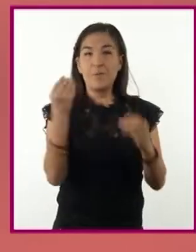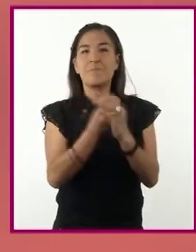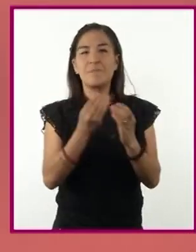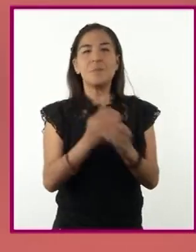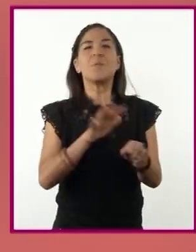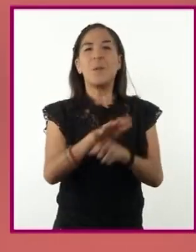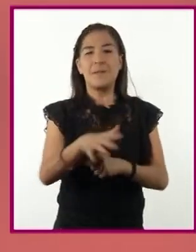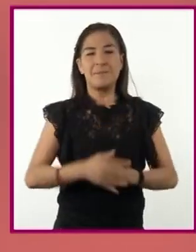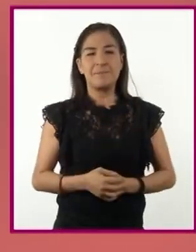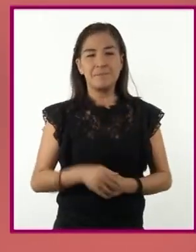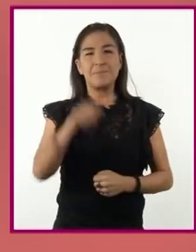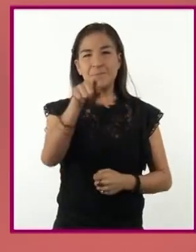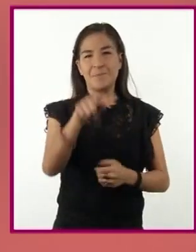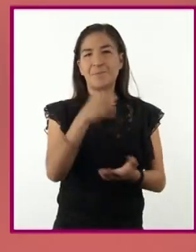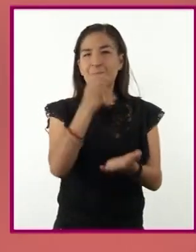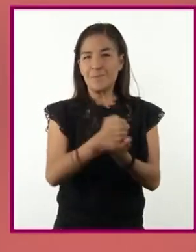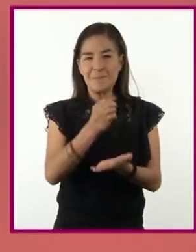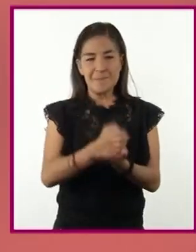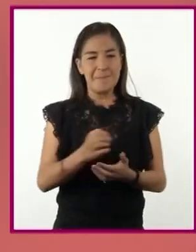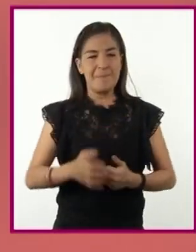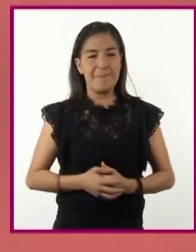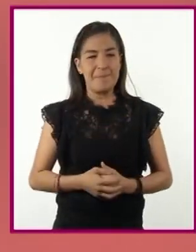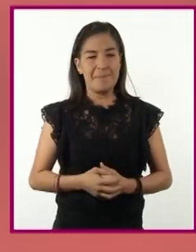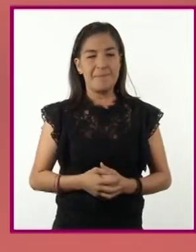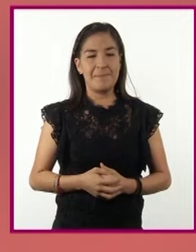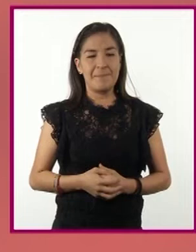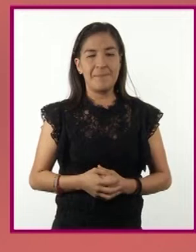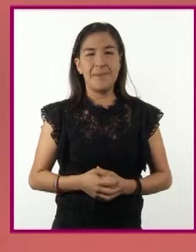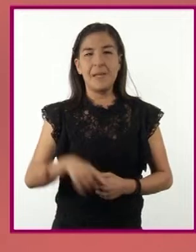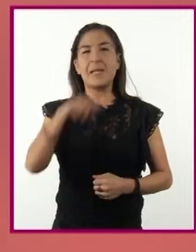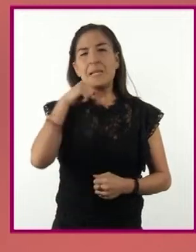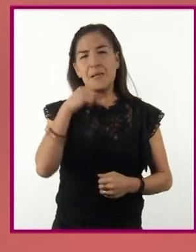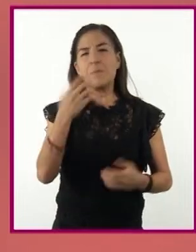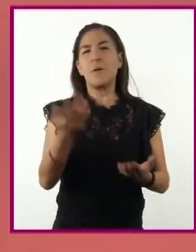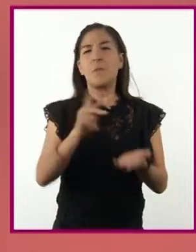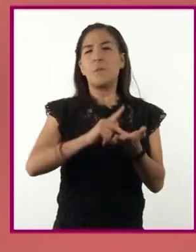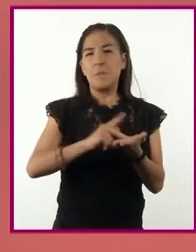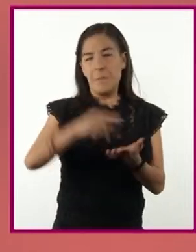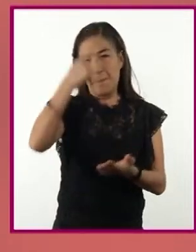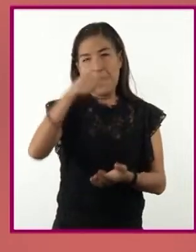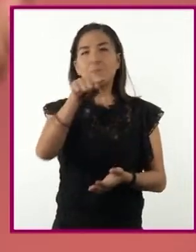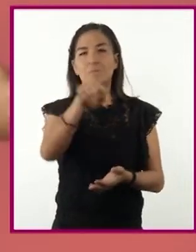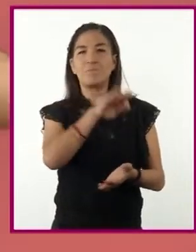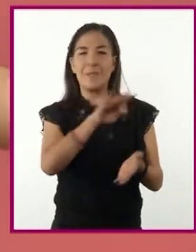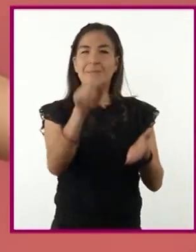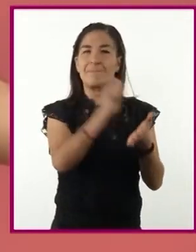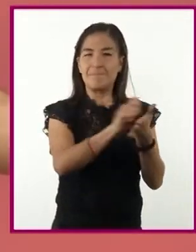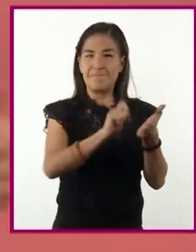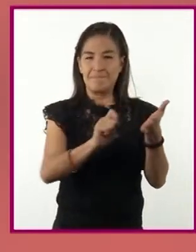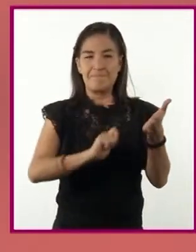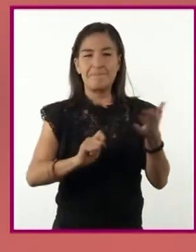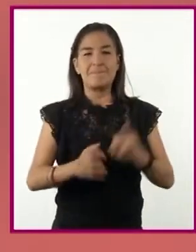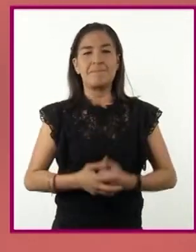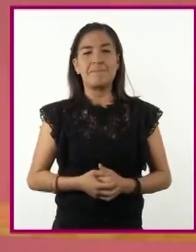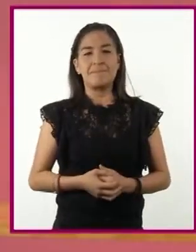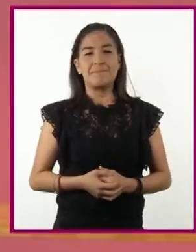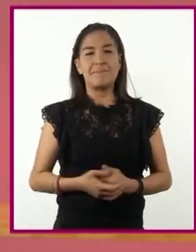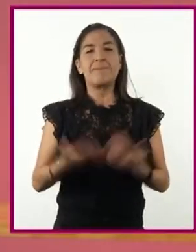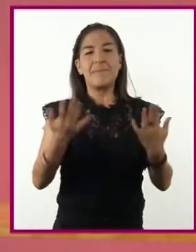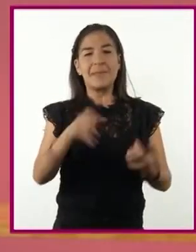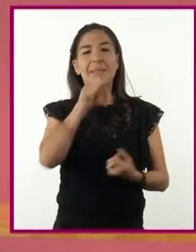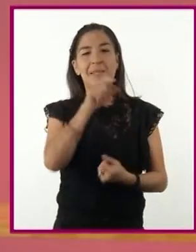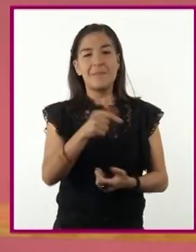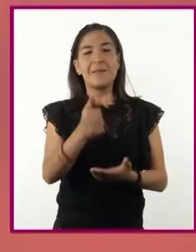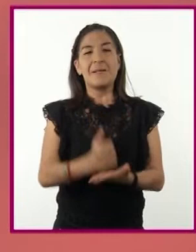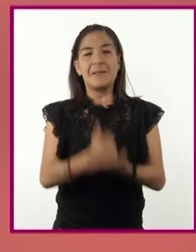son su siempre confiable cuaderno de notas y lápiz o bolígrafo para que puedan tomar notas. También